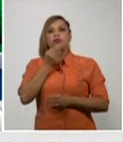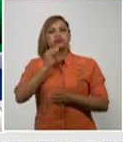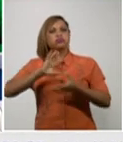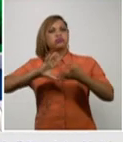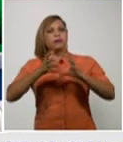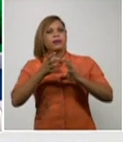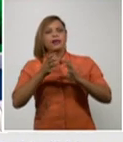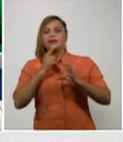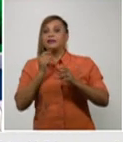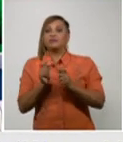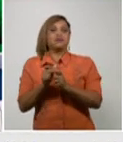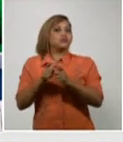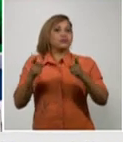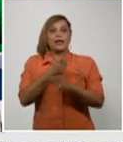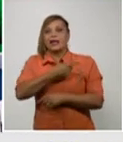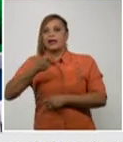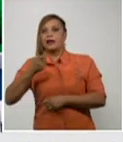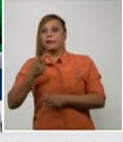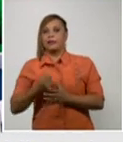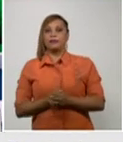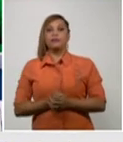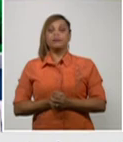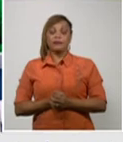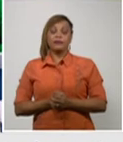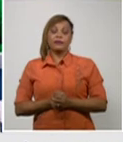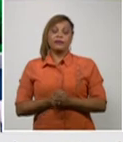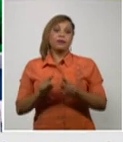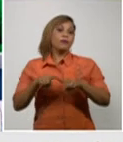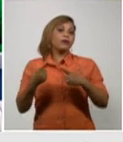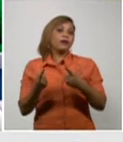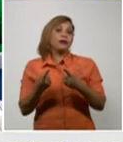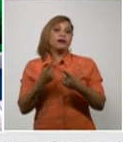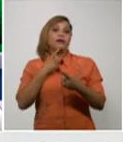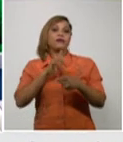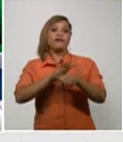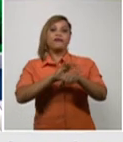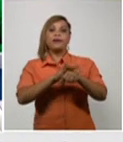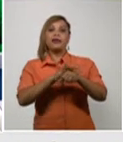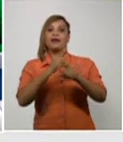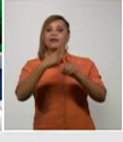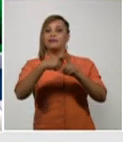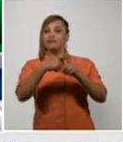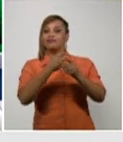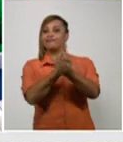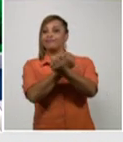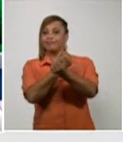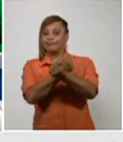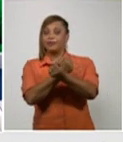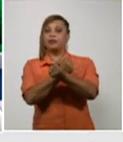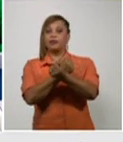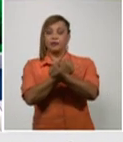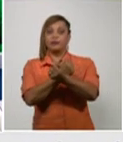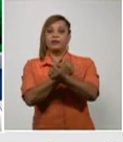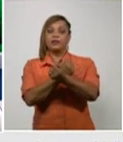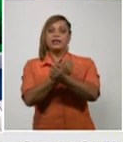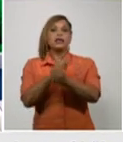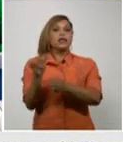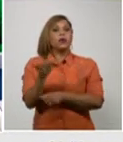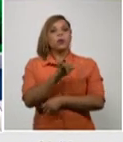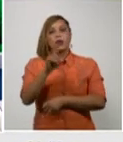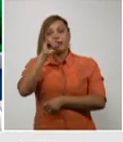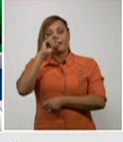persona que no tenga o estos factores de riesgo estas comorbilidades y que tal vez la edad también